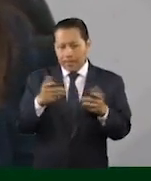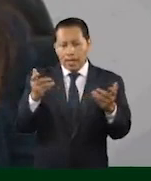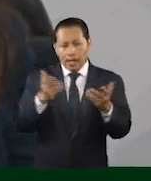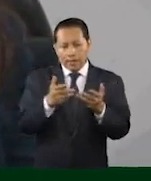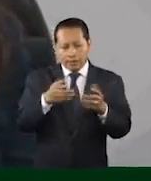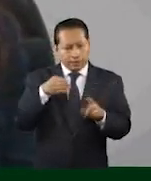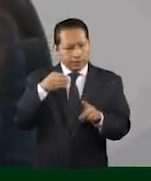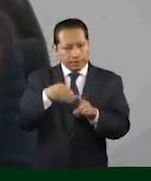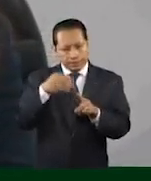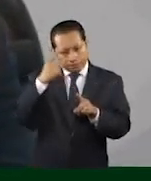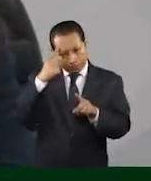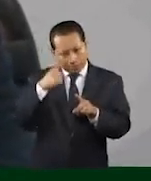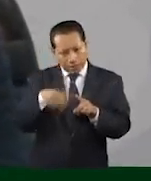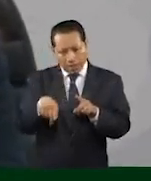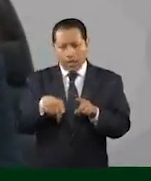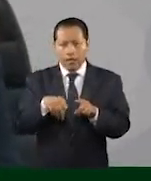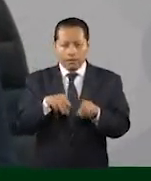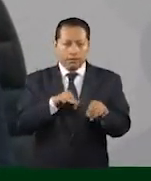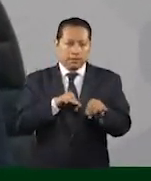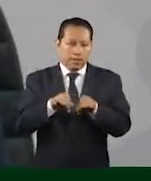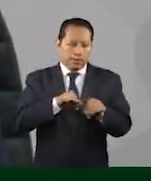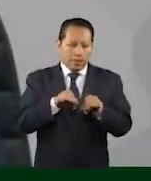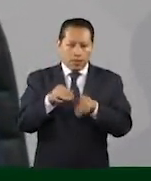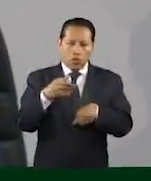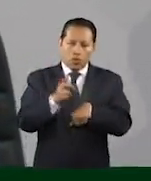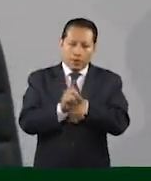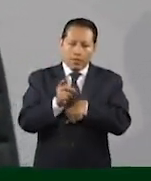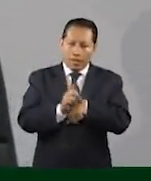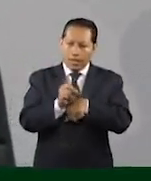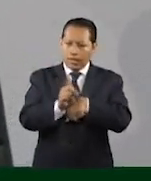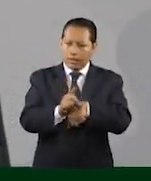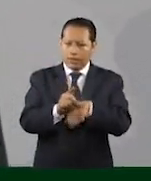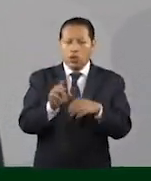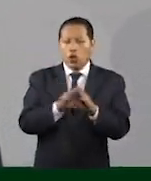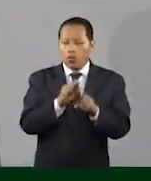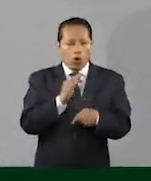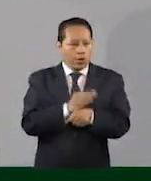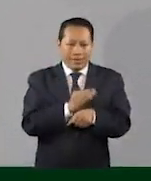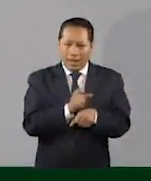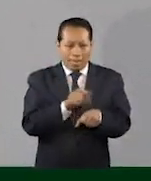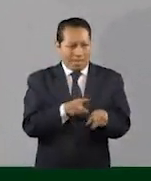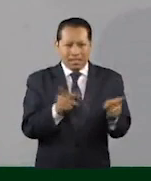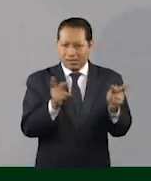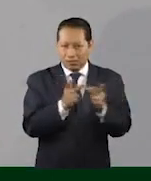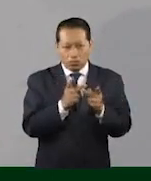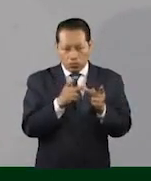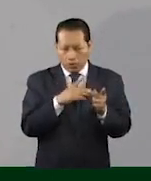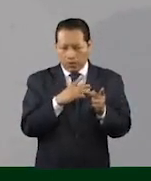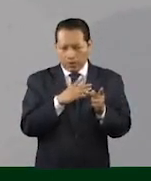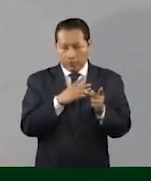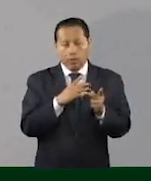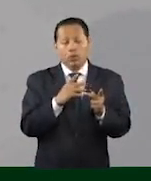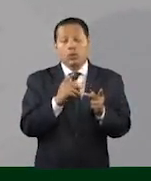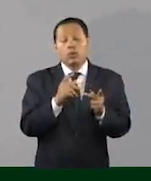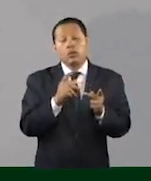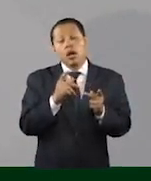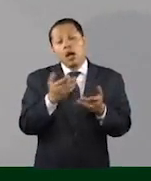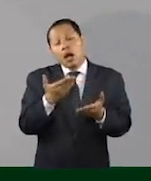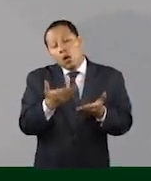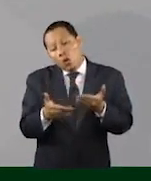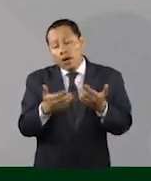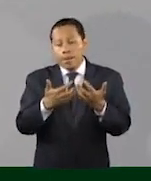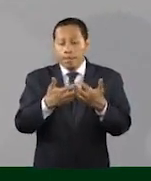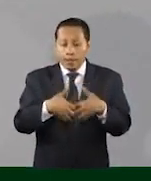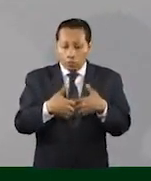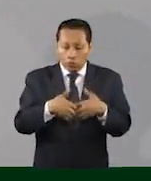para jornadas y para días de trabajo en la manera como está actualmente. La reconversión de la planta